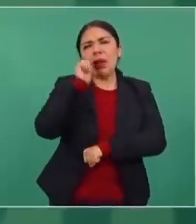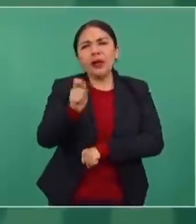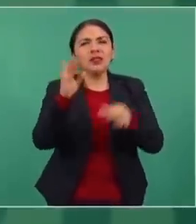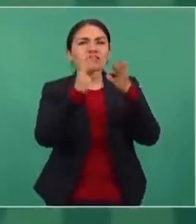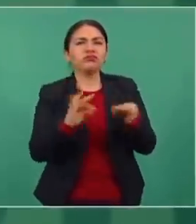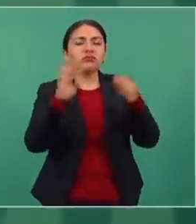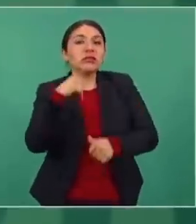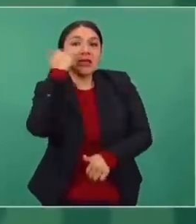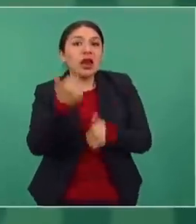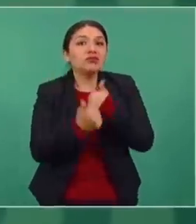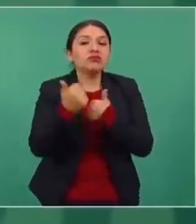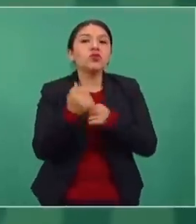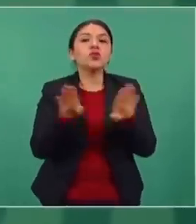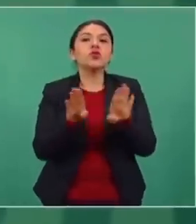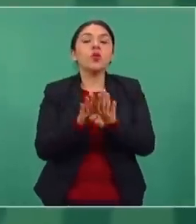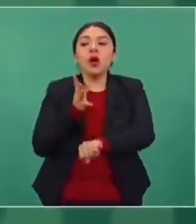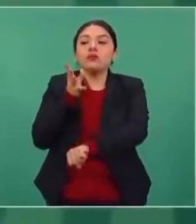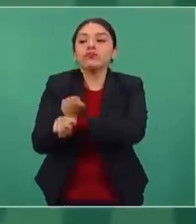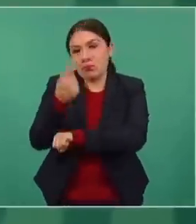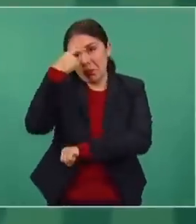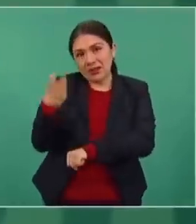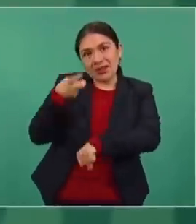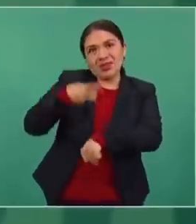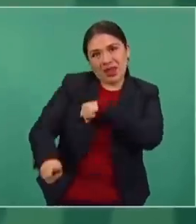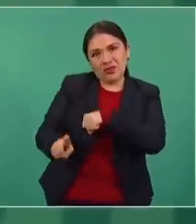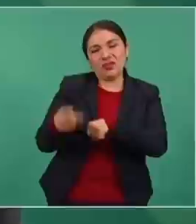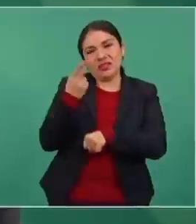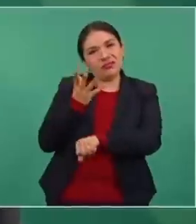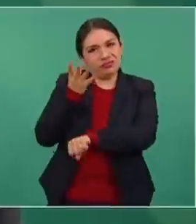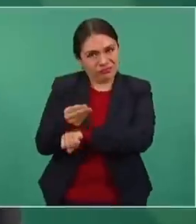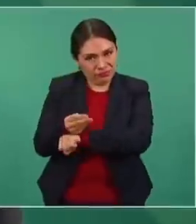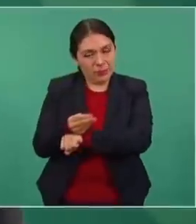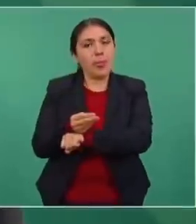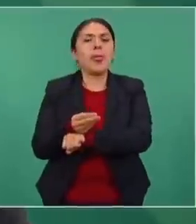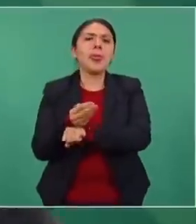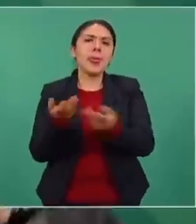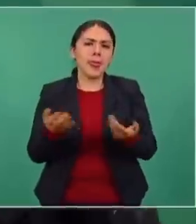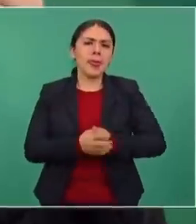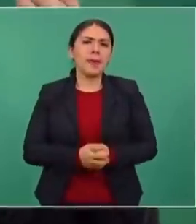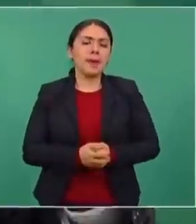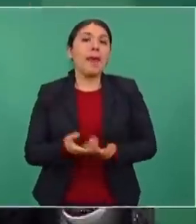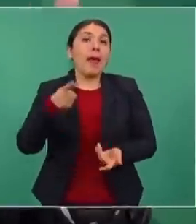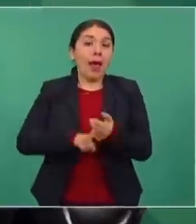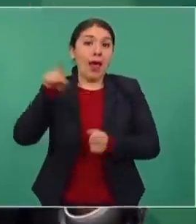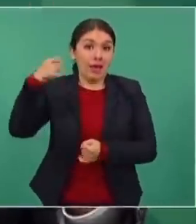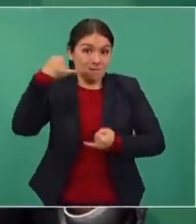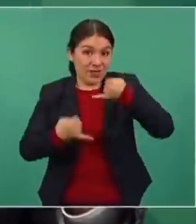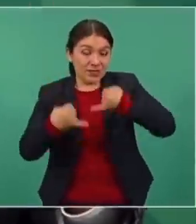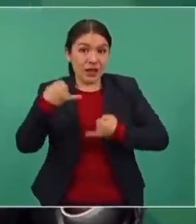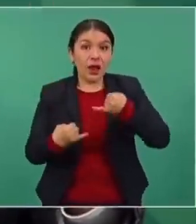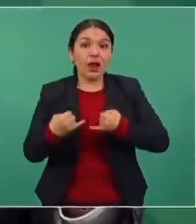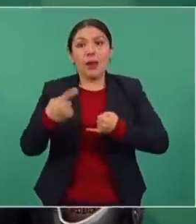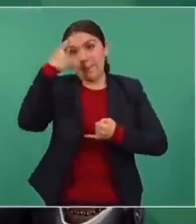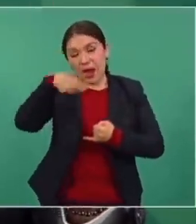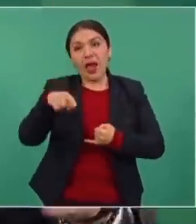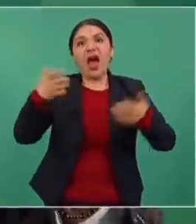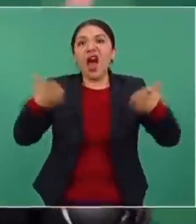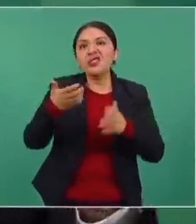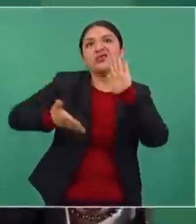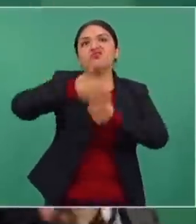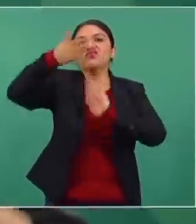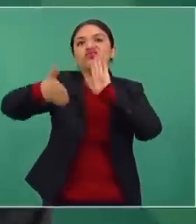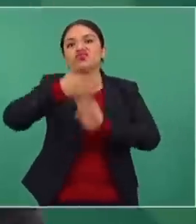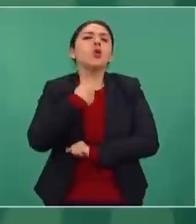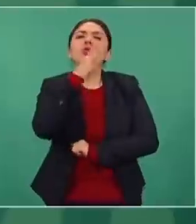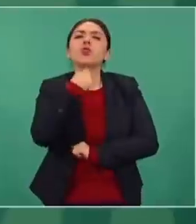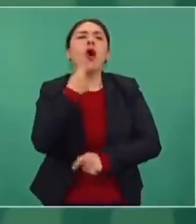dio a conocer, que se buscaría una especie de reparación del daño, lo que atribuye la Fiscalía a la construcción o a los